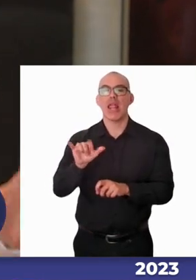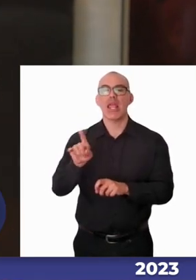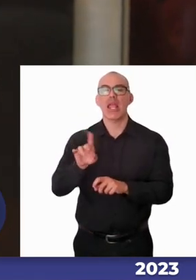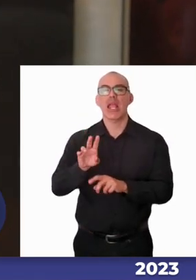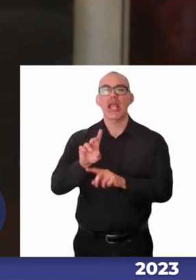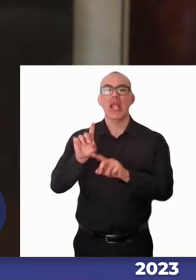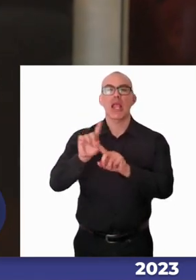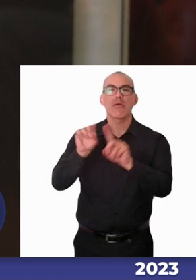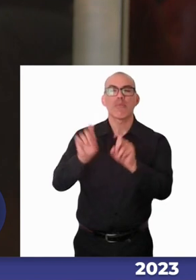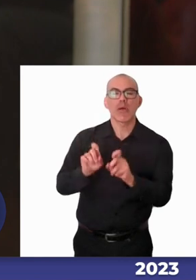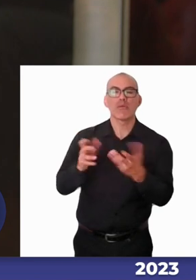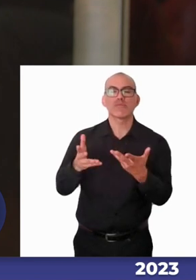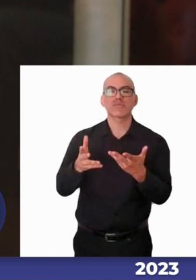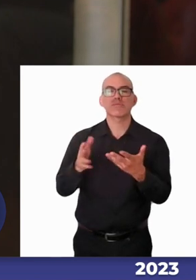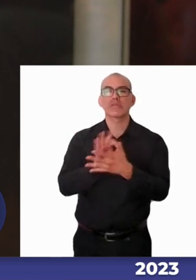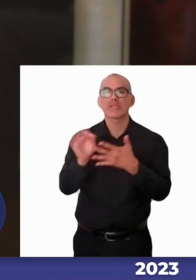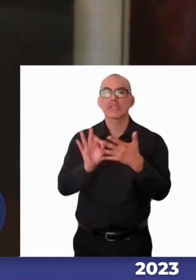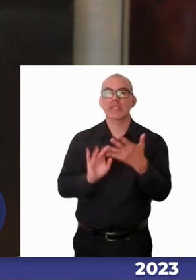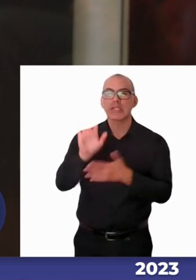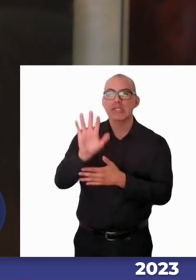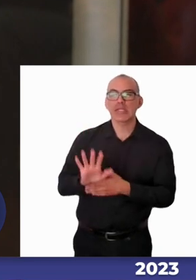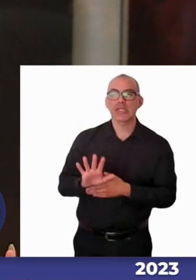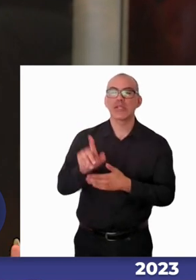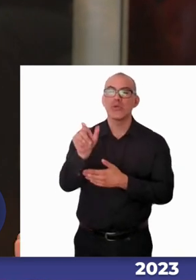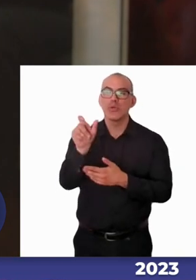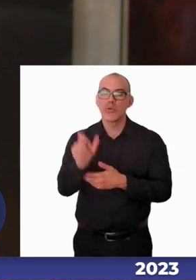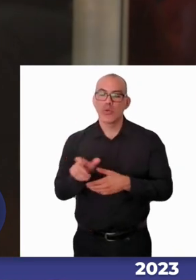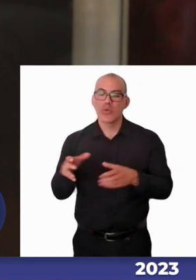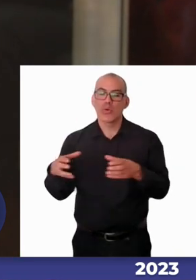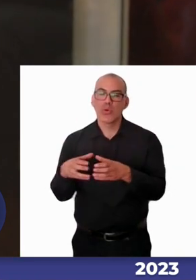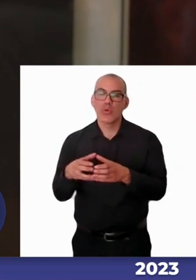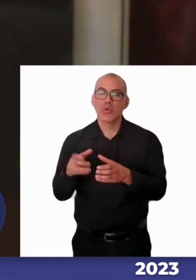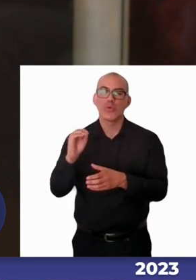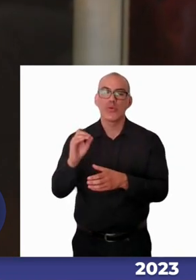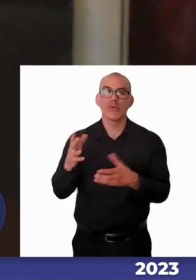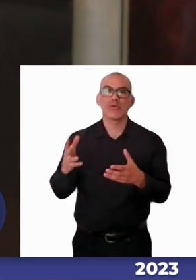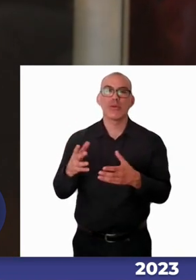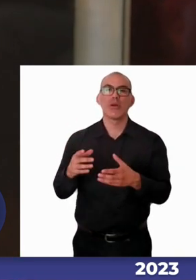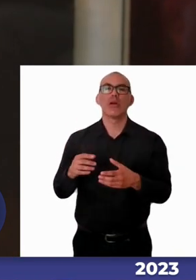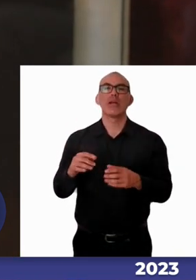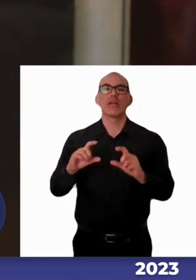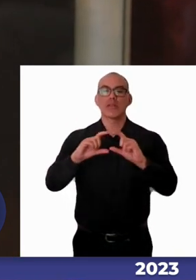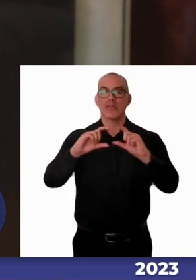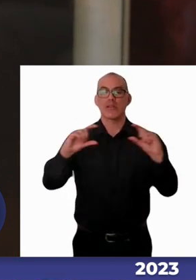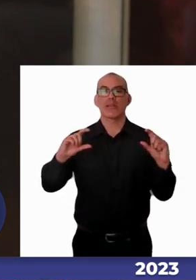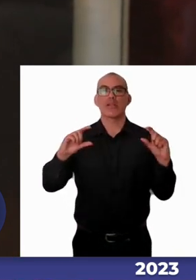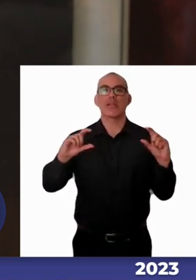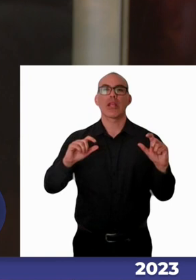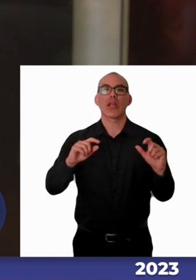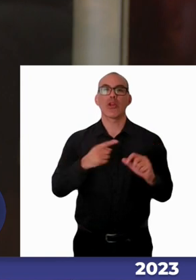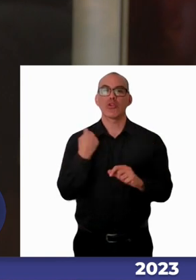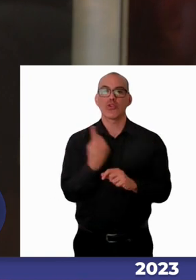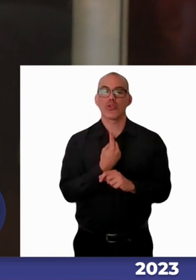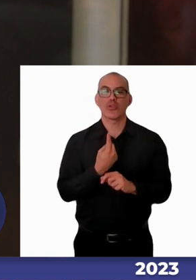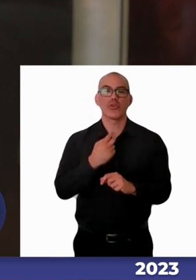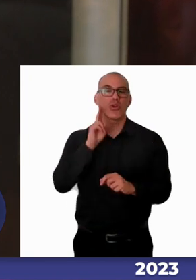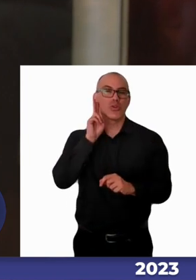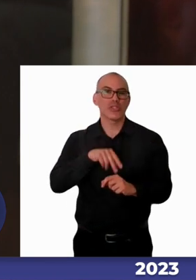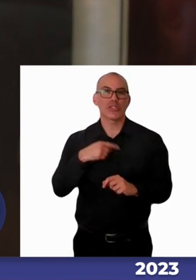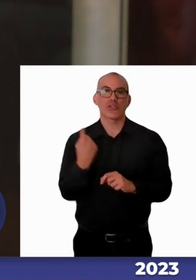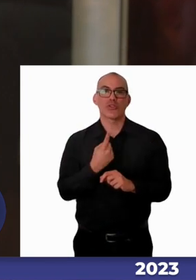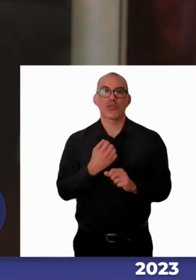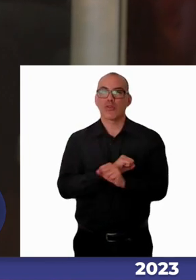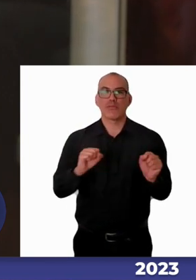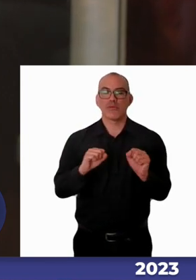emblema para el colectivo de personas con discapacidad que dice nada sobre nosotros sin nosotros y desde ahí ustedes son el primer centro de estudiantes con